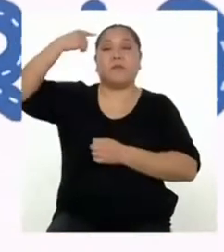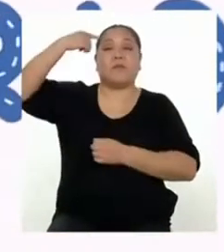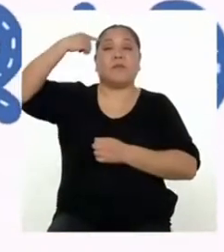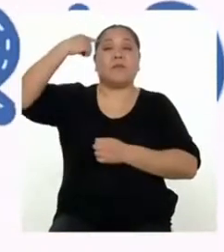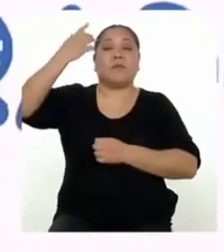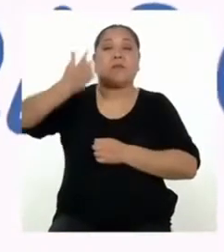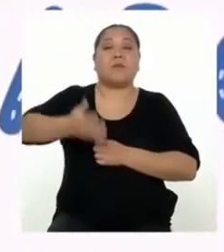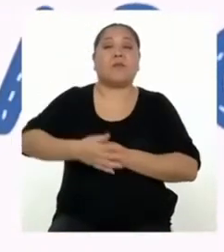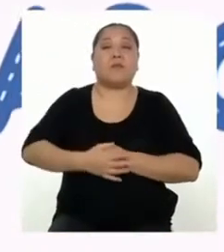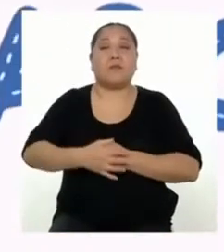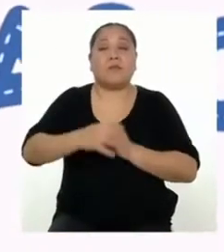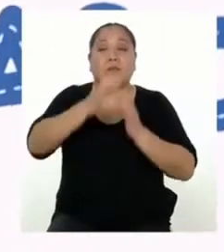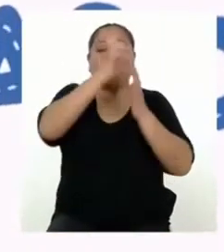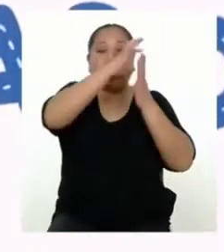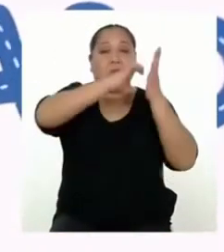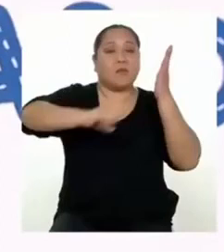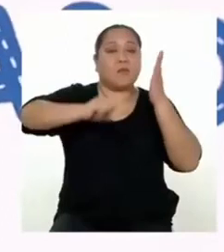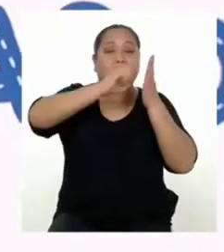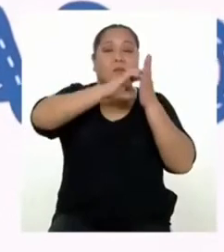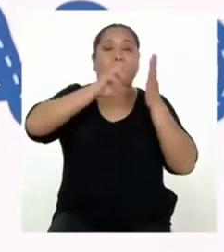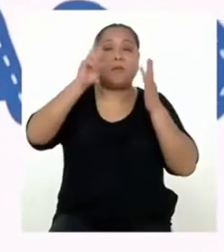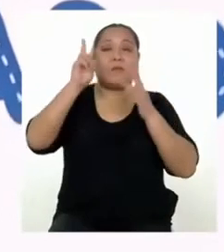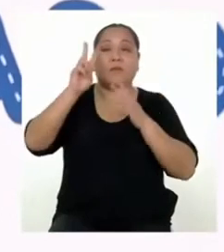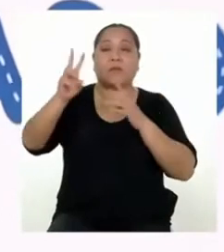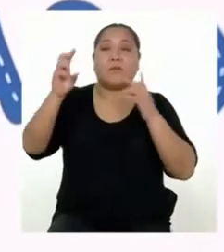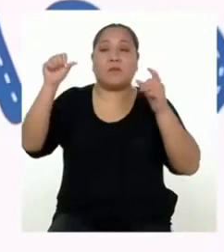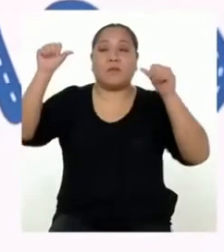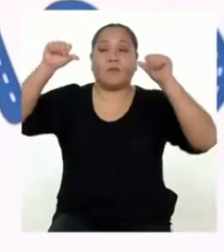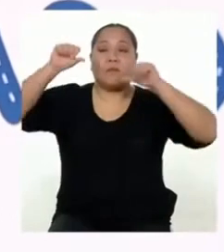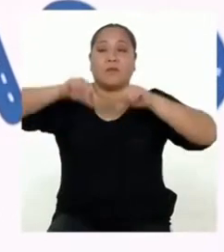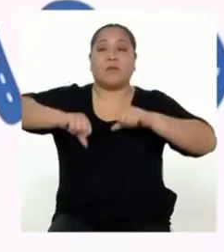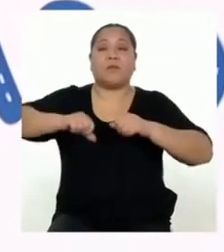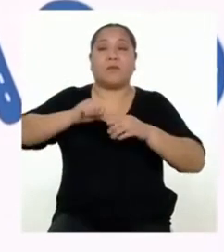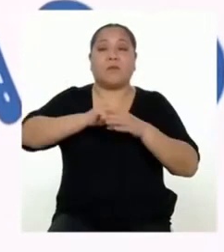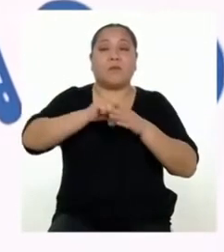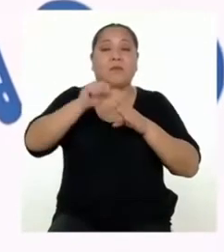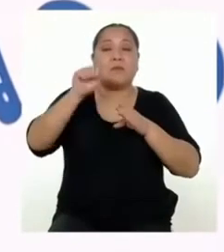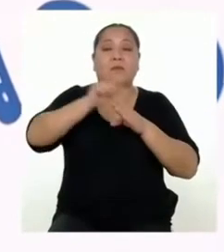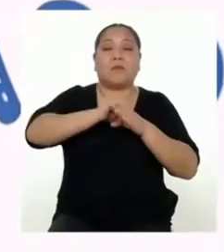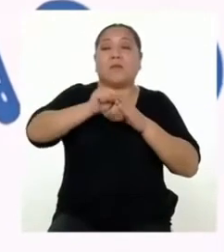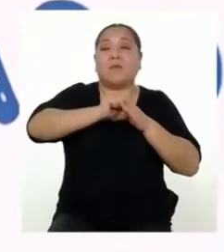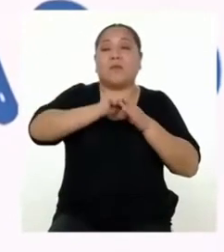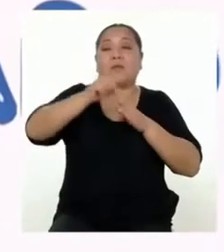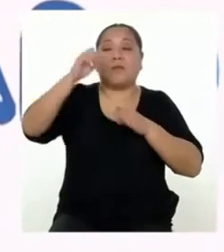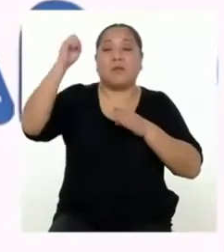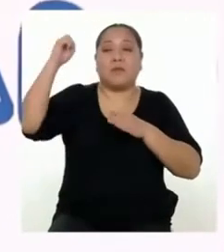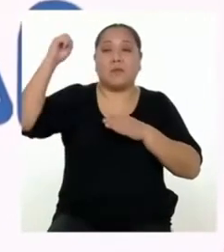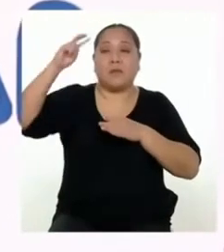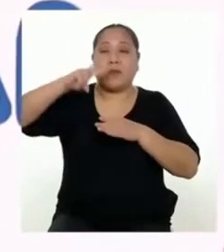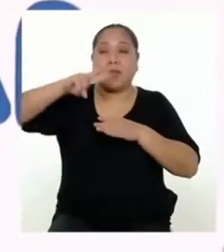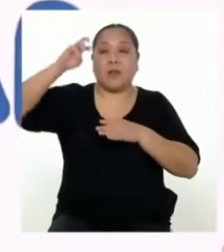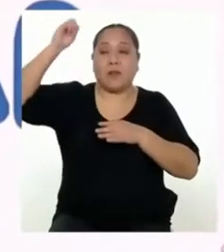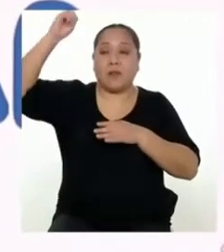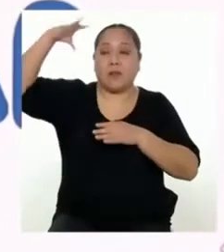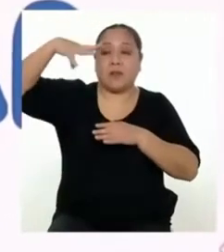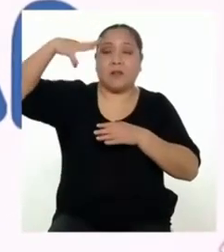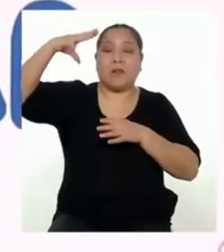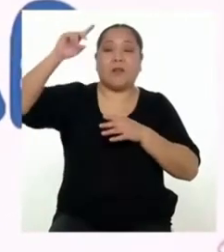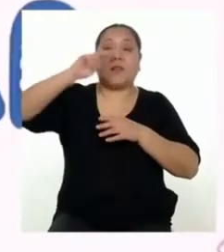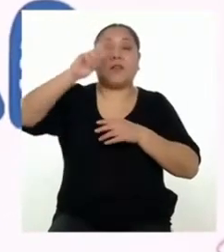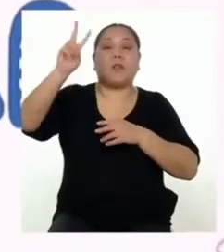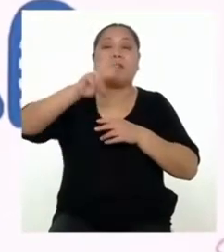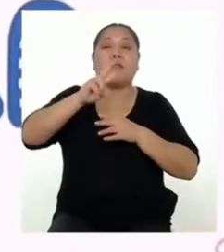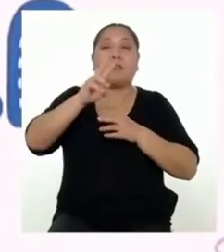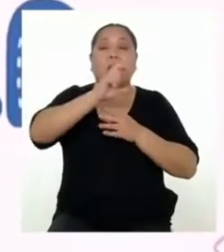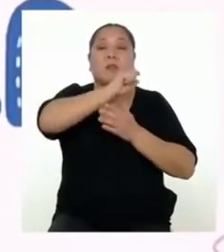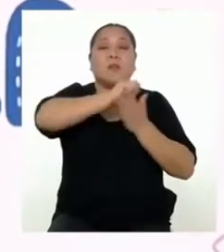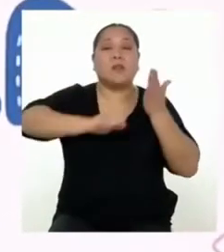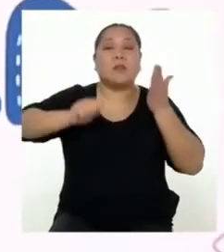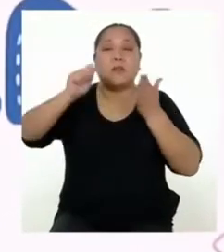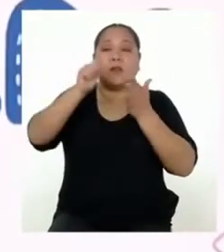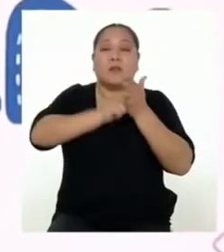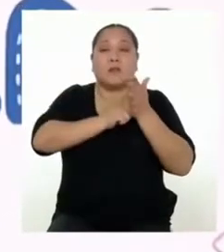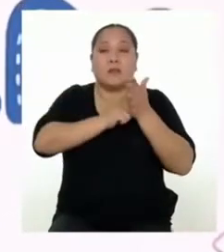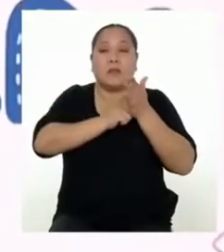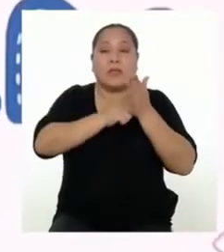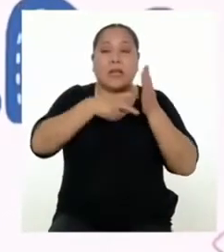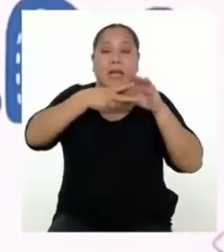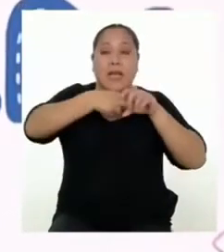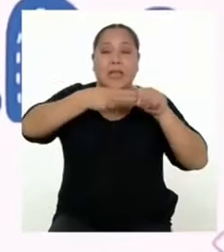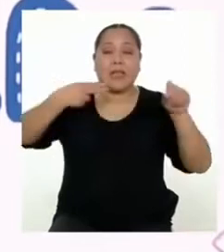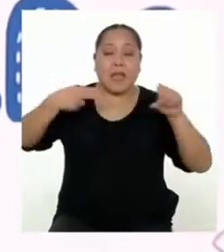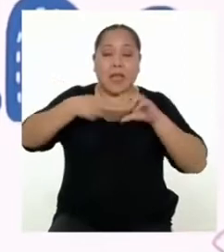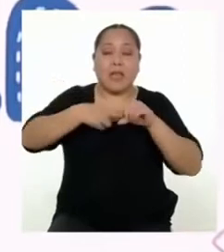empezar a eliminar dos malas prácticas. Dejar la luz prendida cuando no la utilizamos y no desconectar los enchufes de los